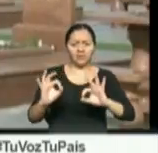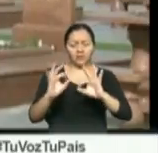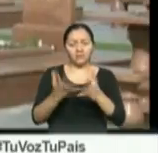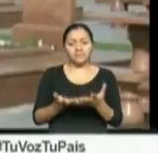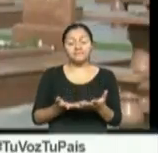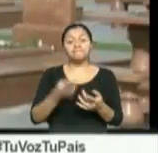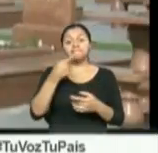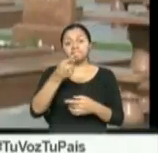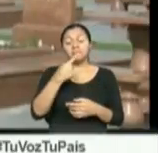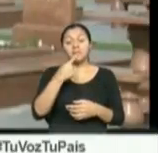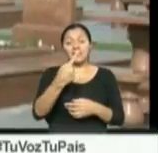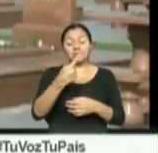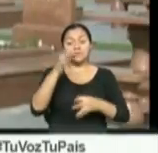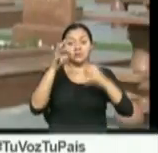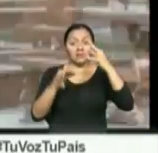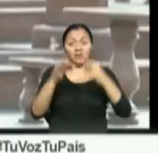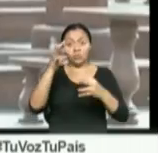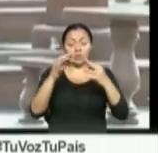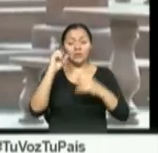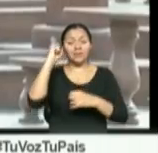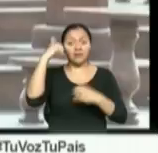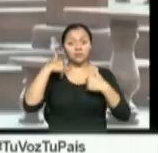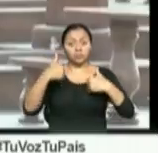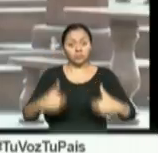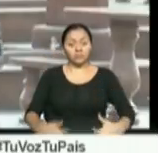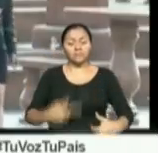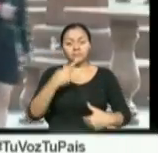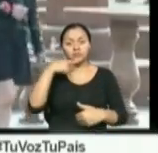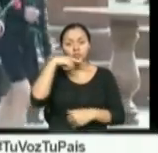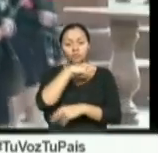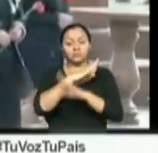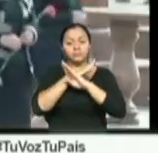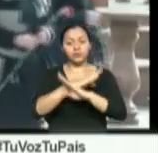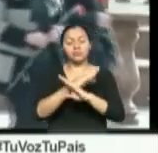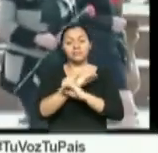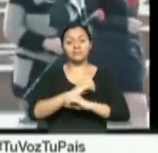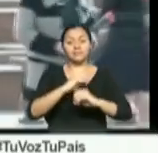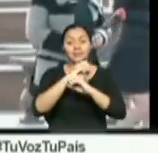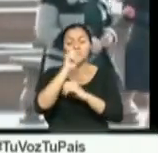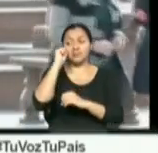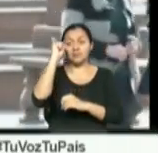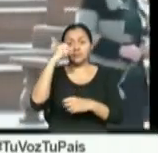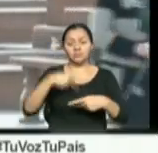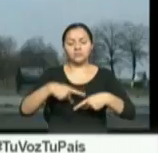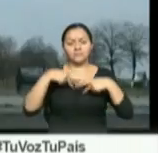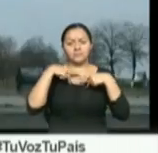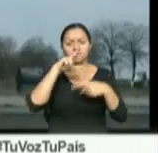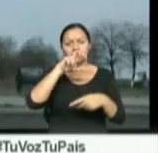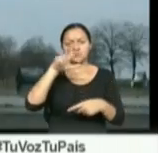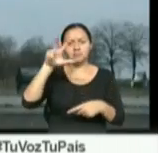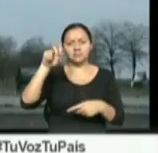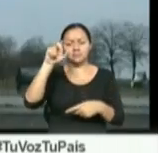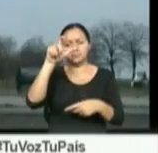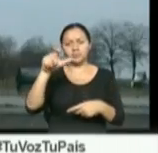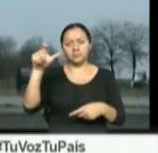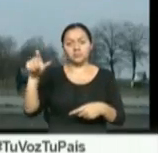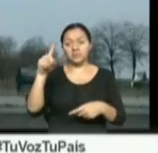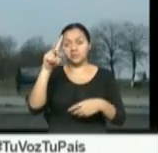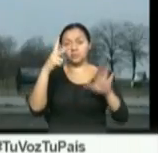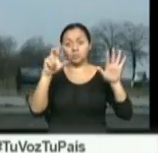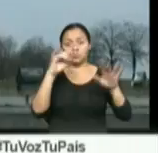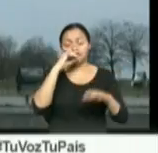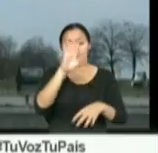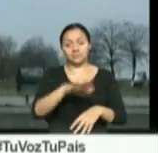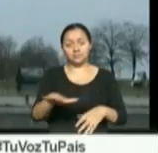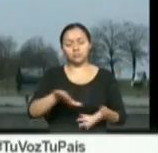Según la sentencia del Tribunal Europeo de Derechos Humanos, Rusia no protegió el derecho a la vida de las 330 personas, entre ellas 180 niños